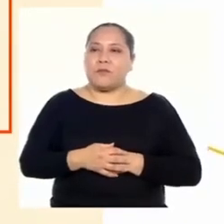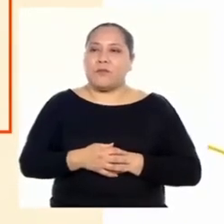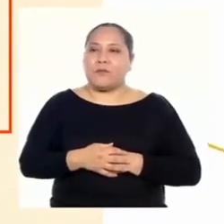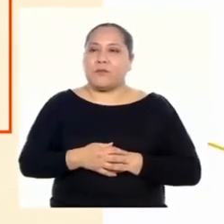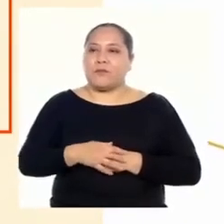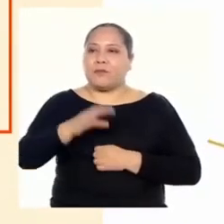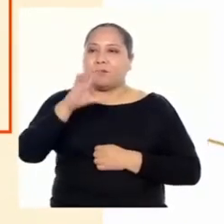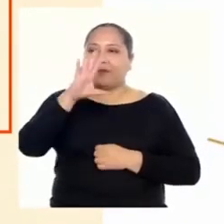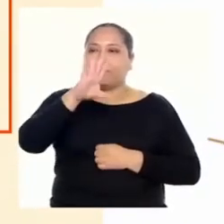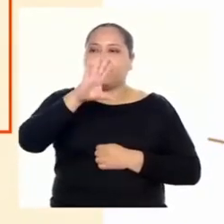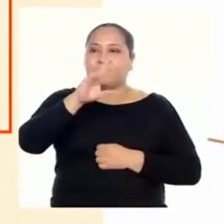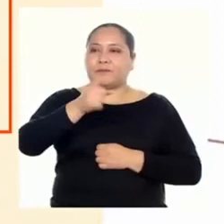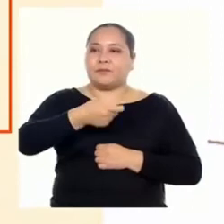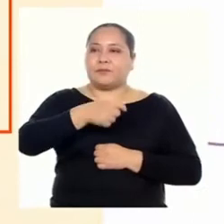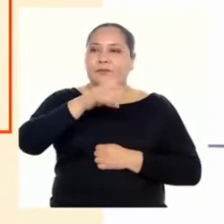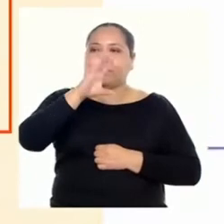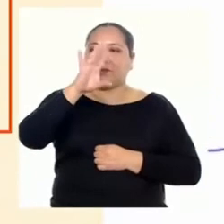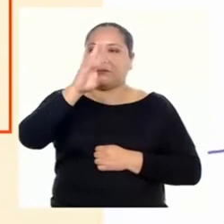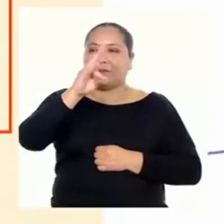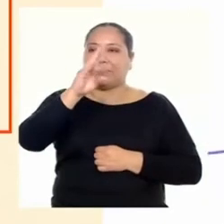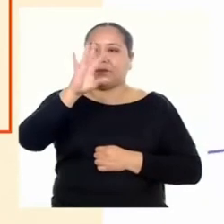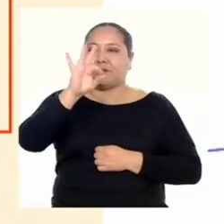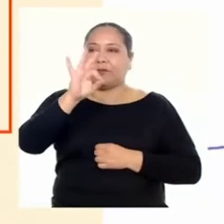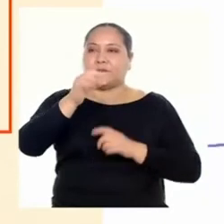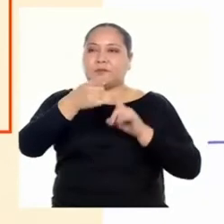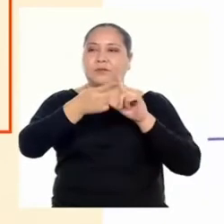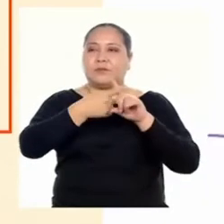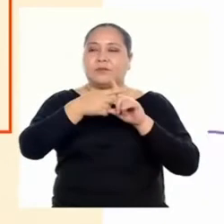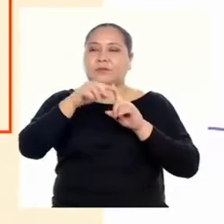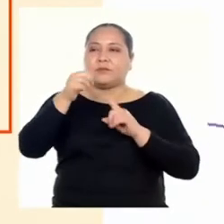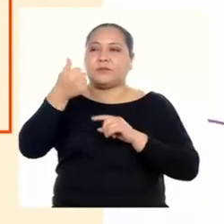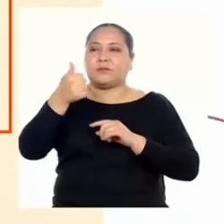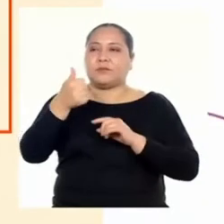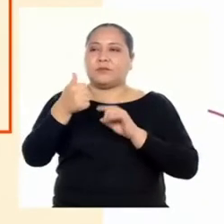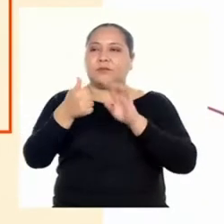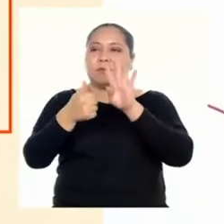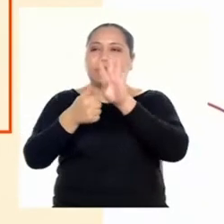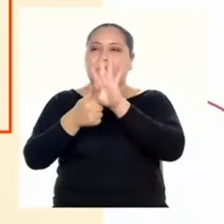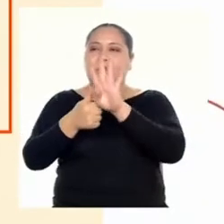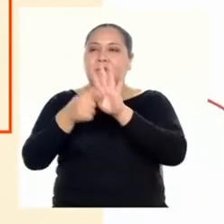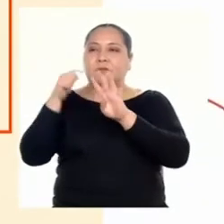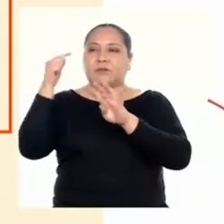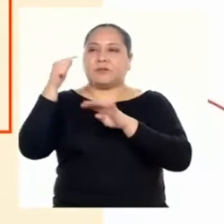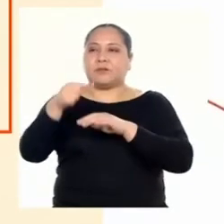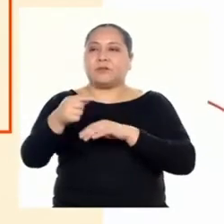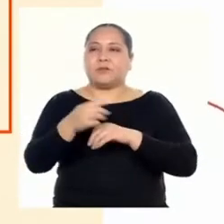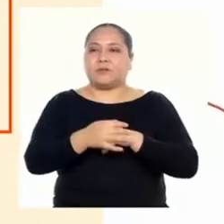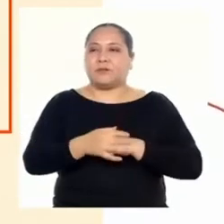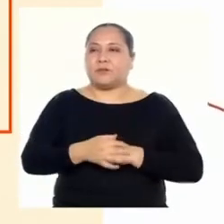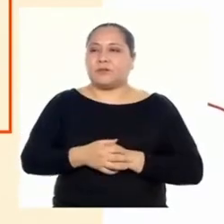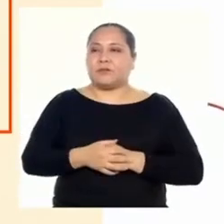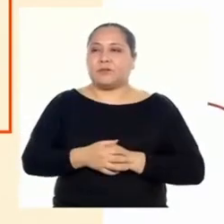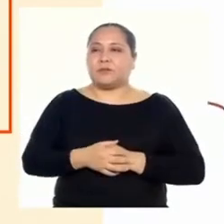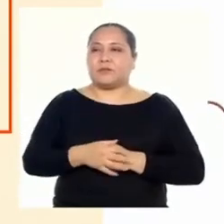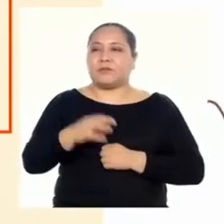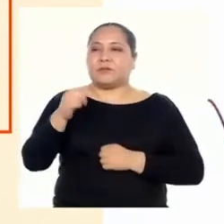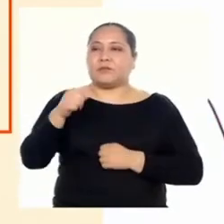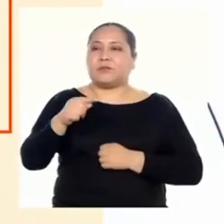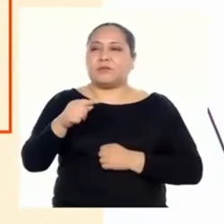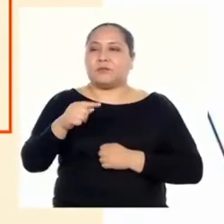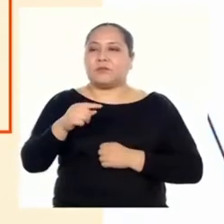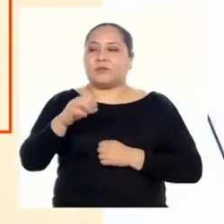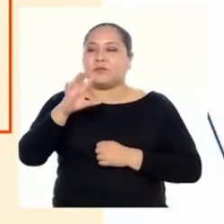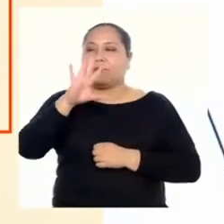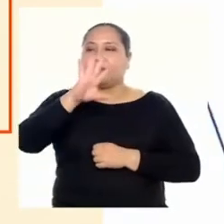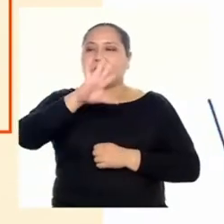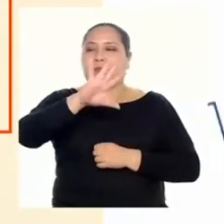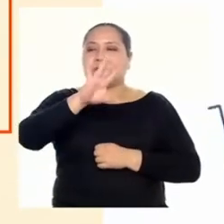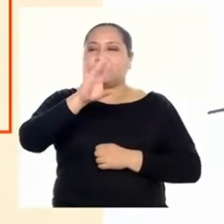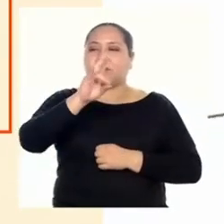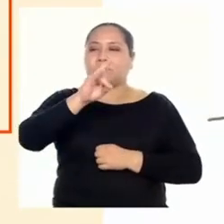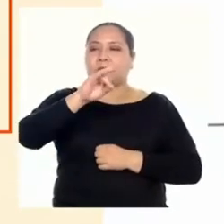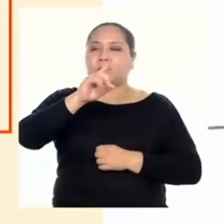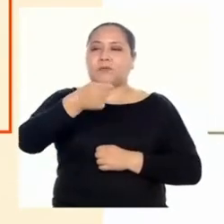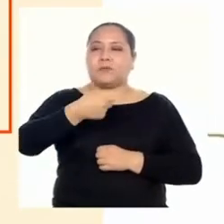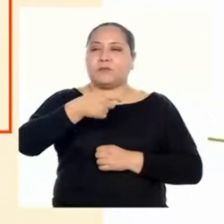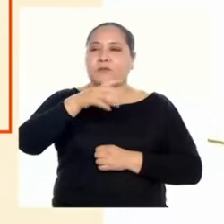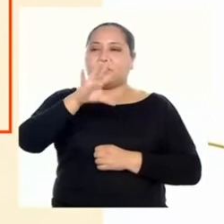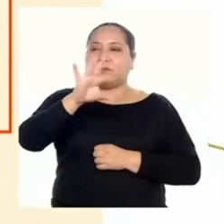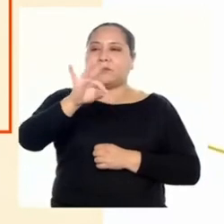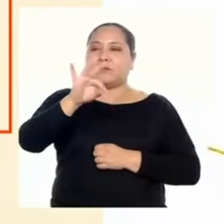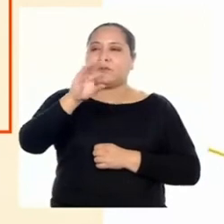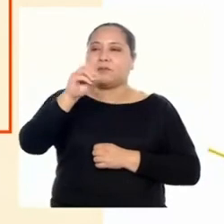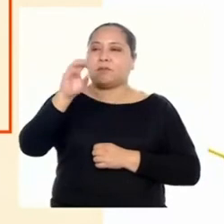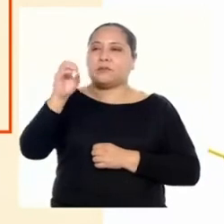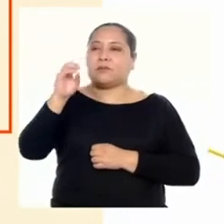5,79 por 10 elevado a la cuarta, que es la producción equivalente a los 57,900